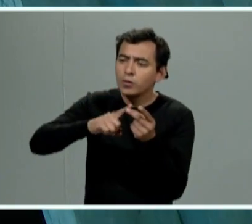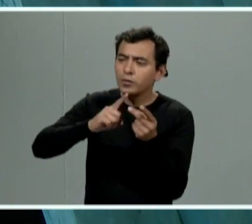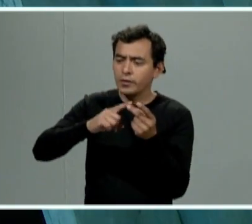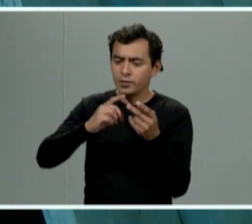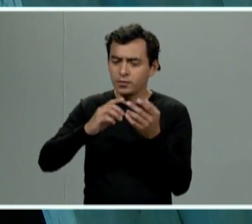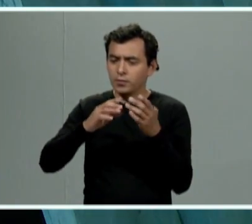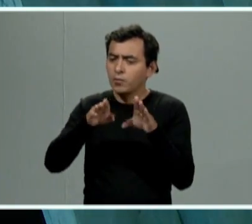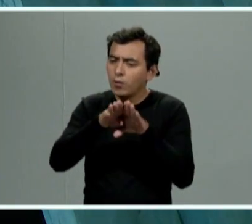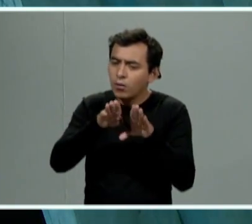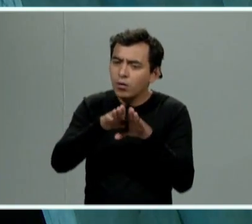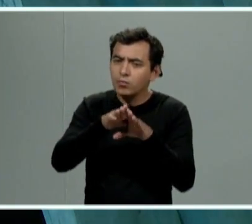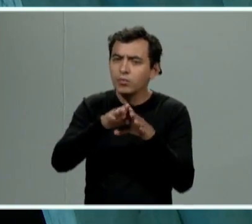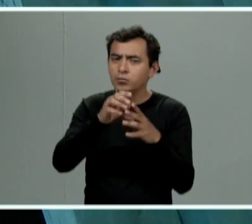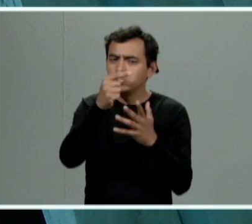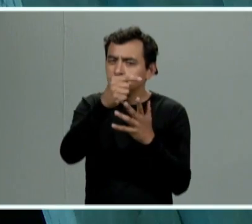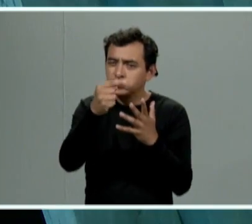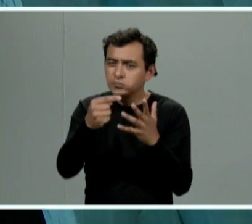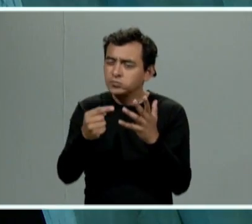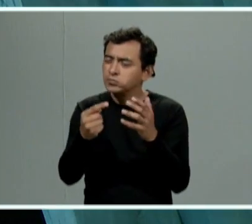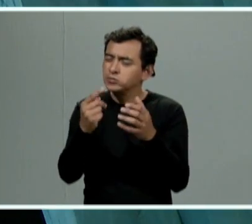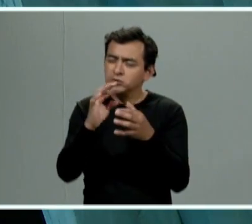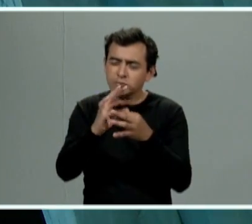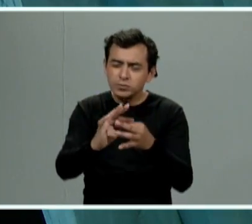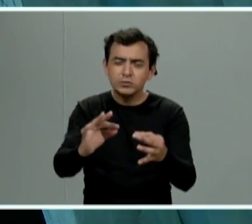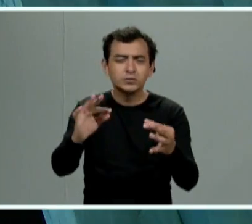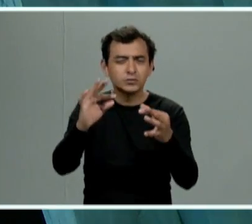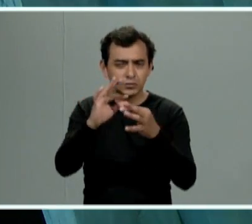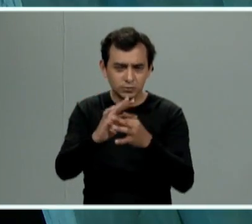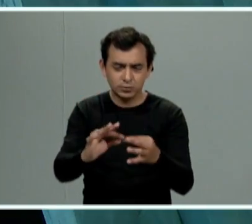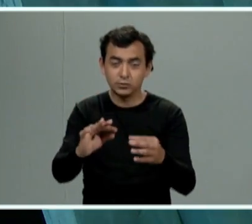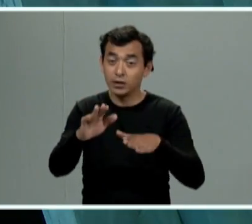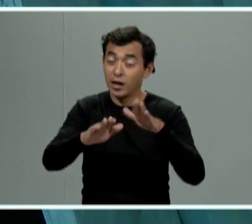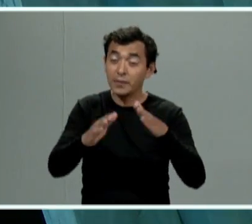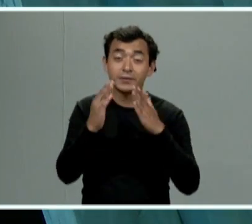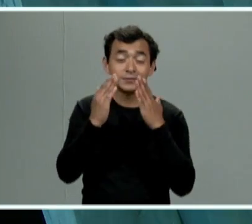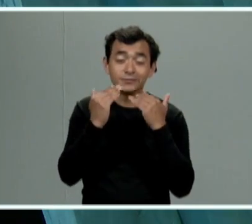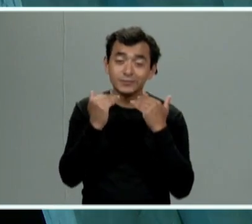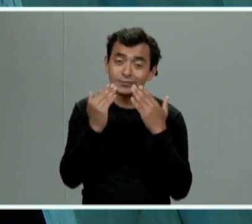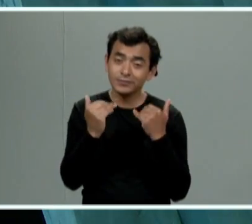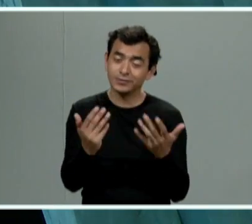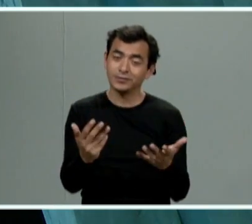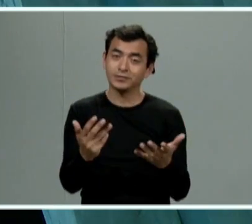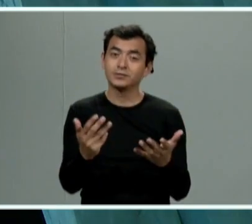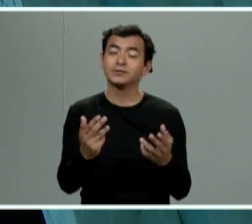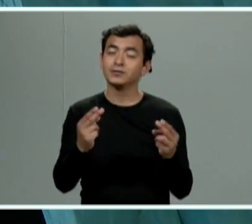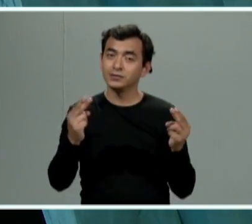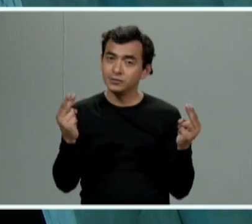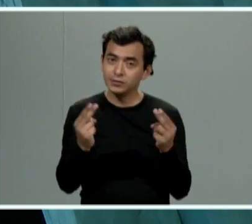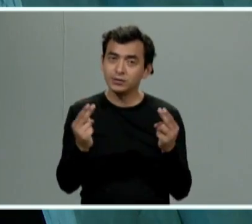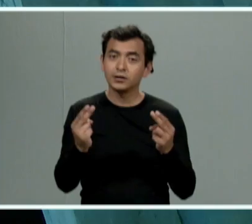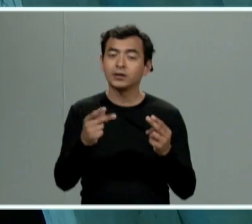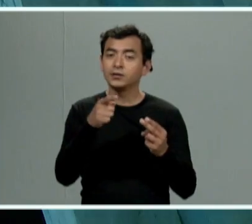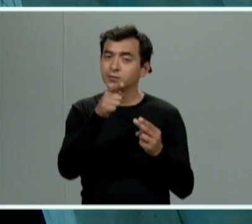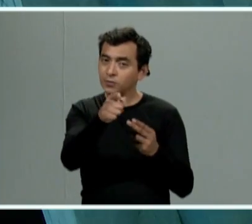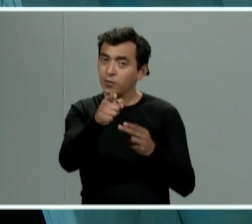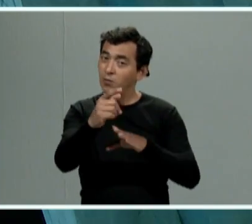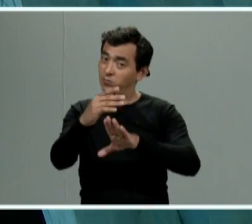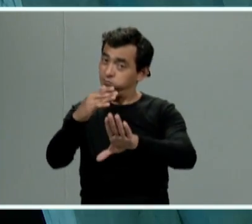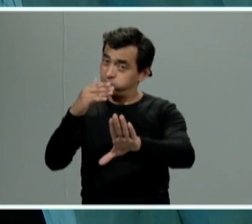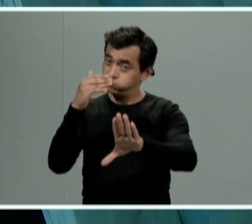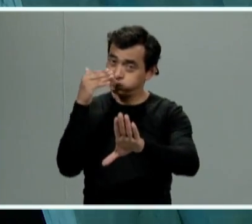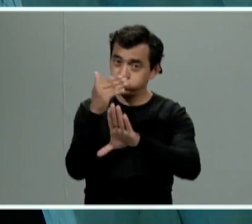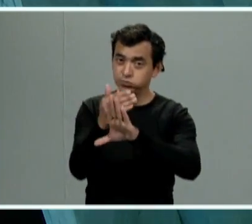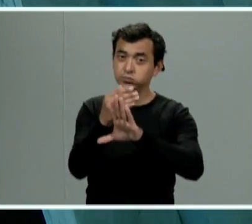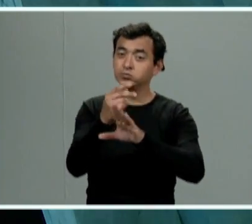no las tenemos como tal precisas en el escrito de denuncia entonces si acudir tendría que acudir la víctima precisamente